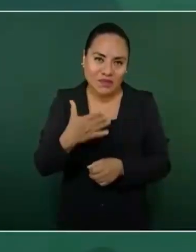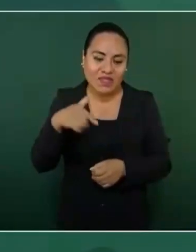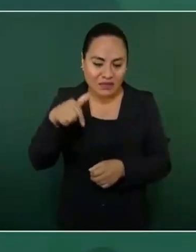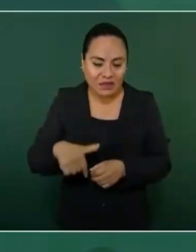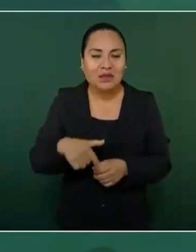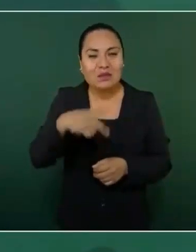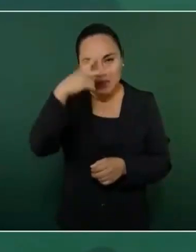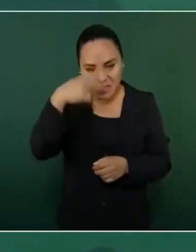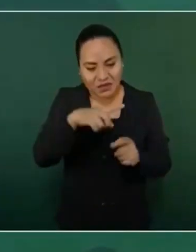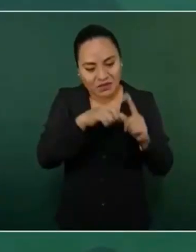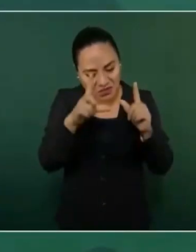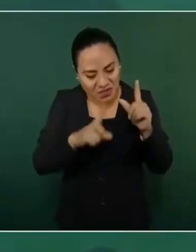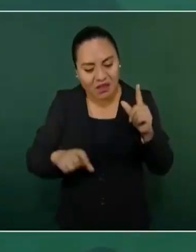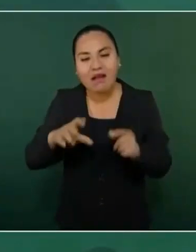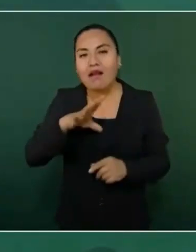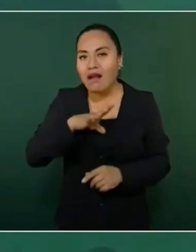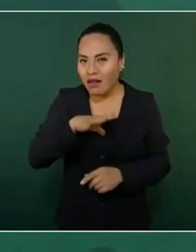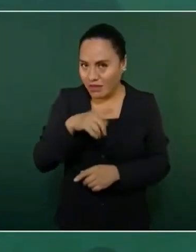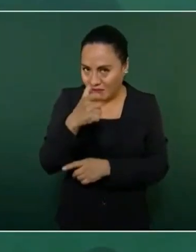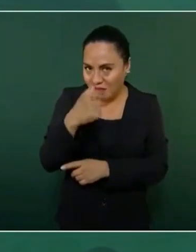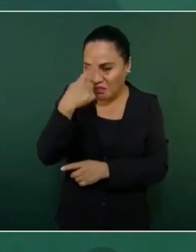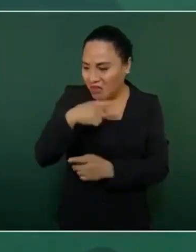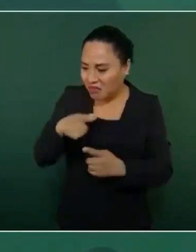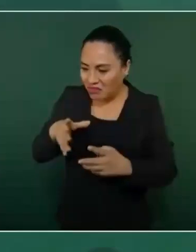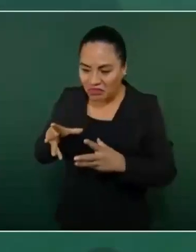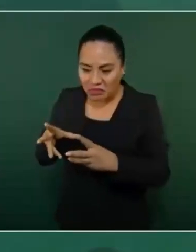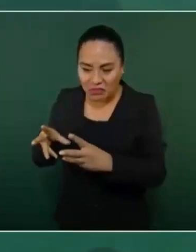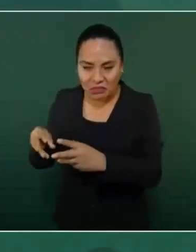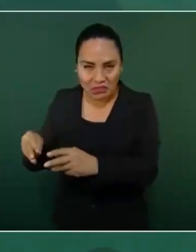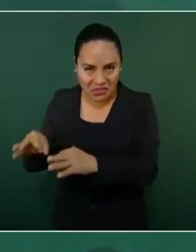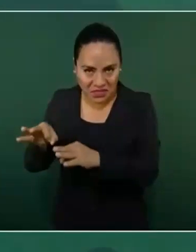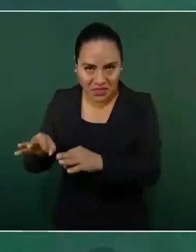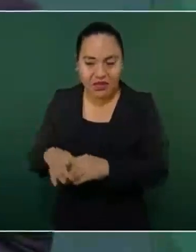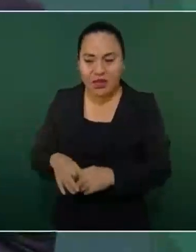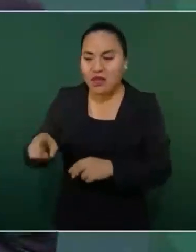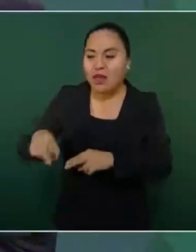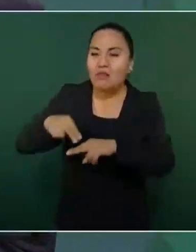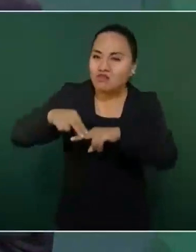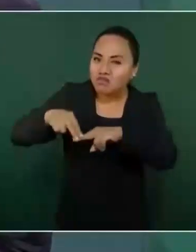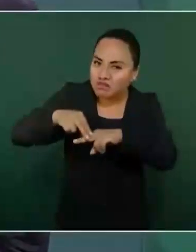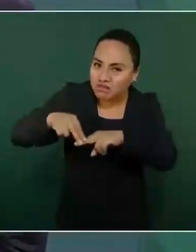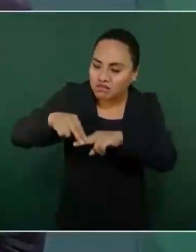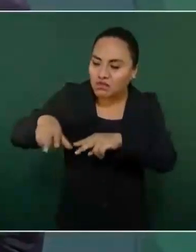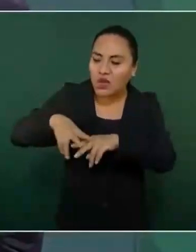de las vías férreas,